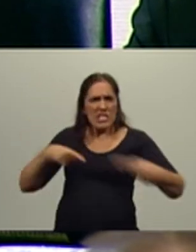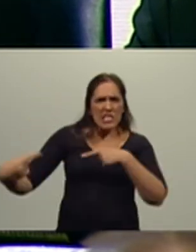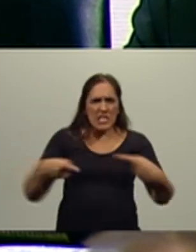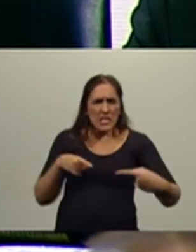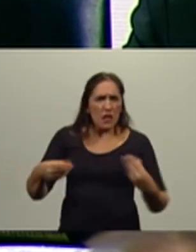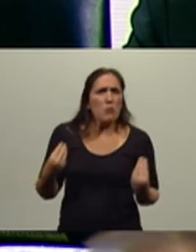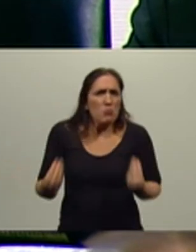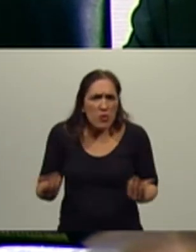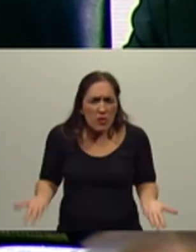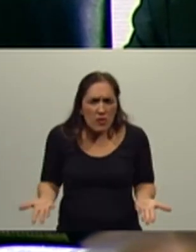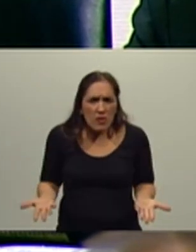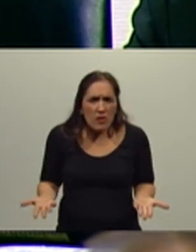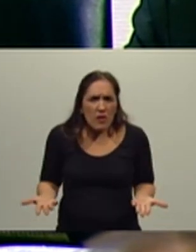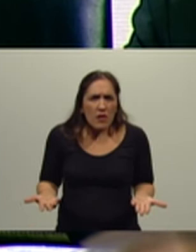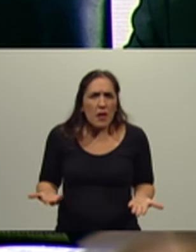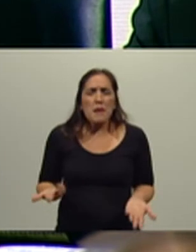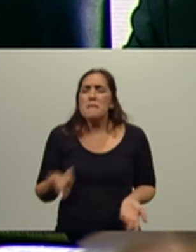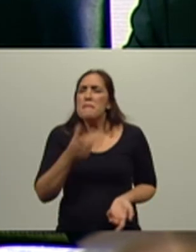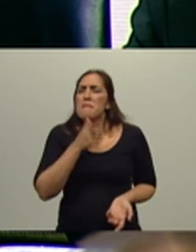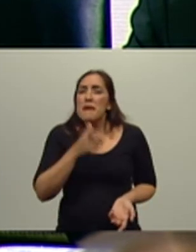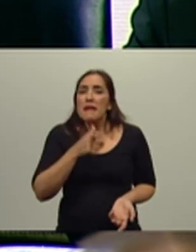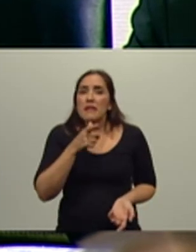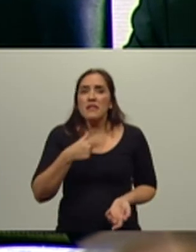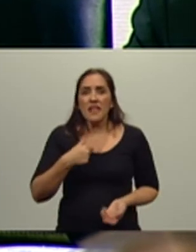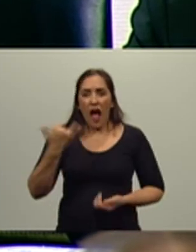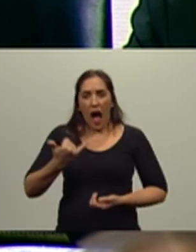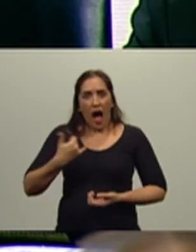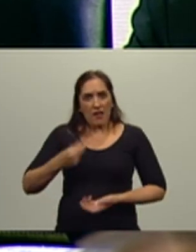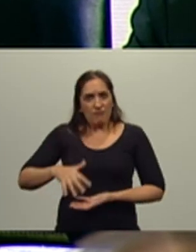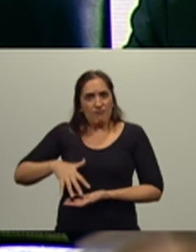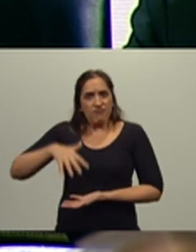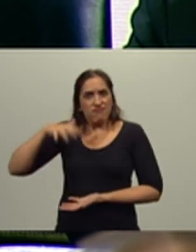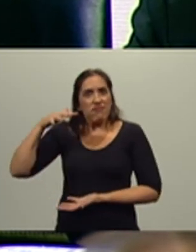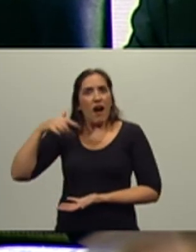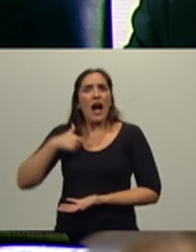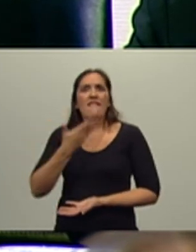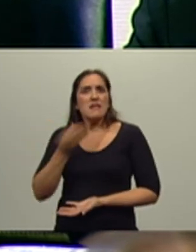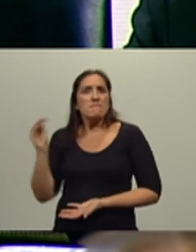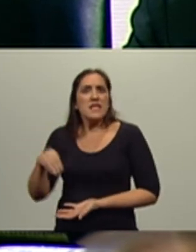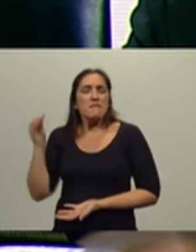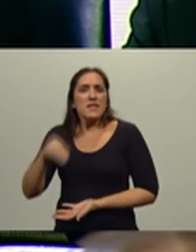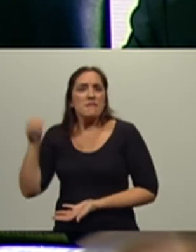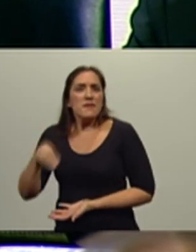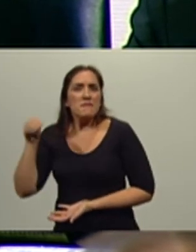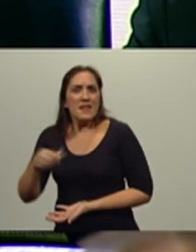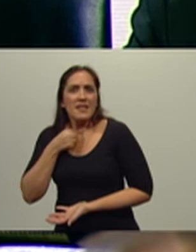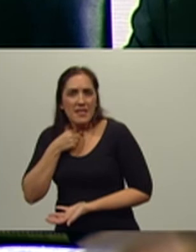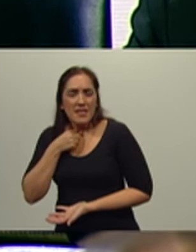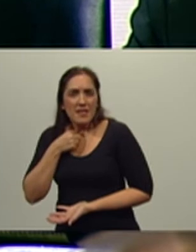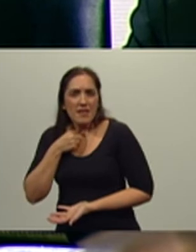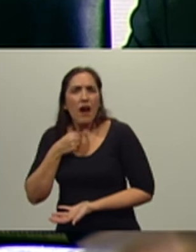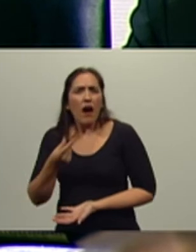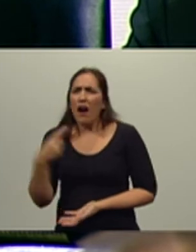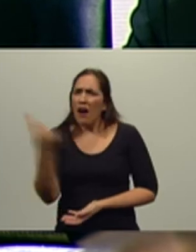pasó? Es como si hubiera un fenómeno que cuanto más tengo, más quiero tener, sin darme cuenta de que muchas veces